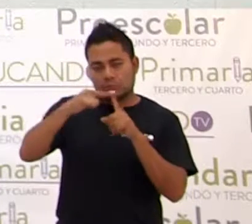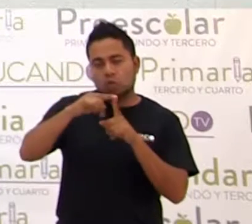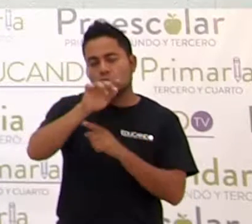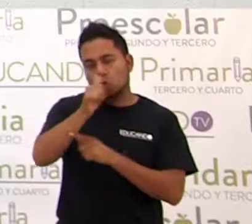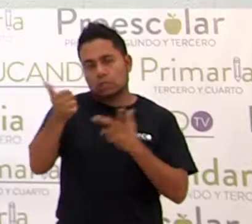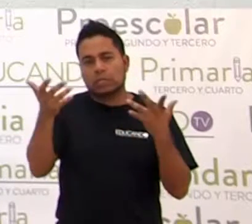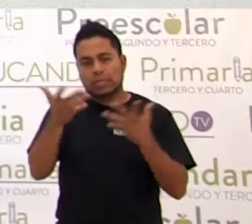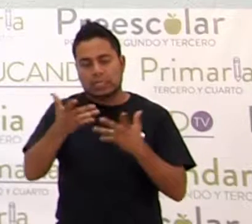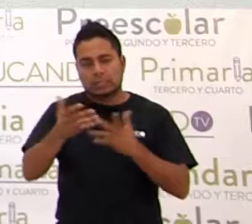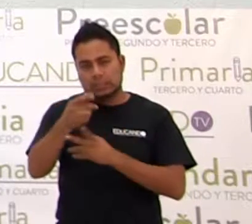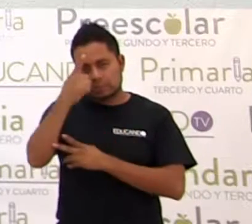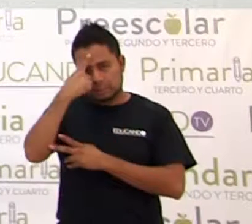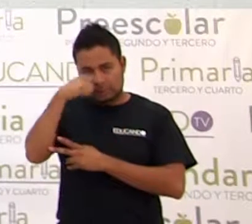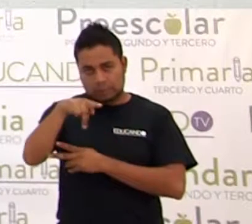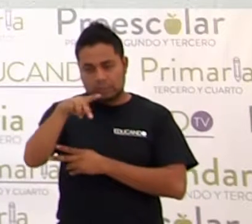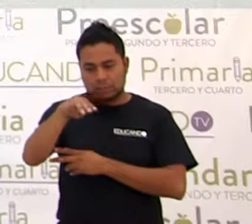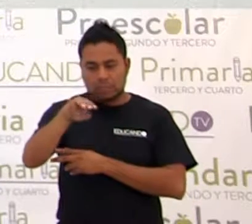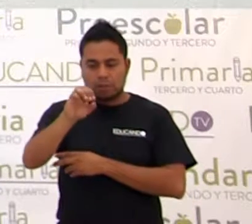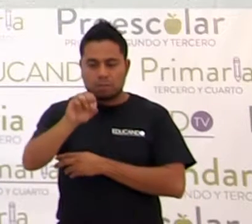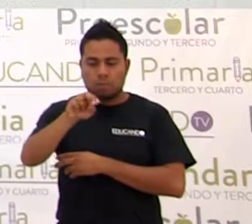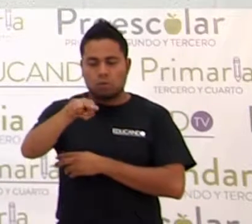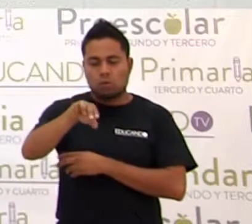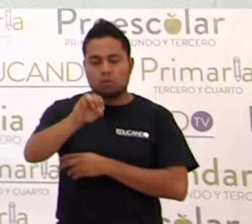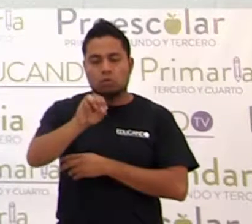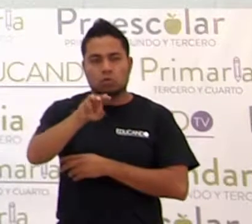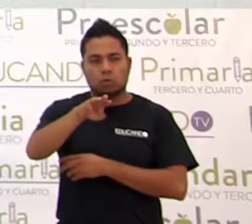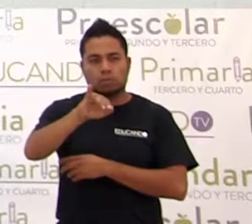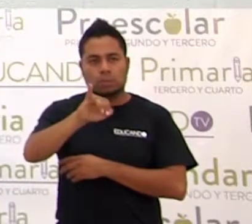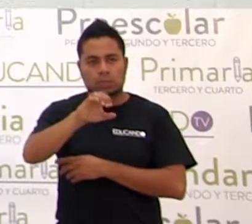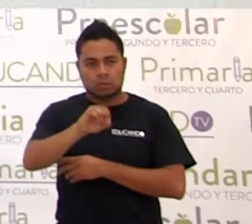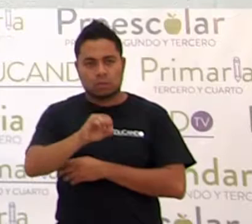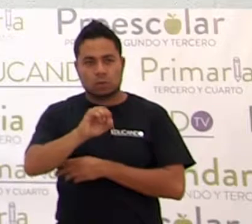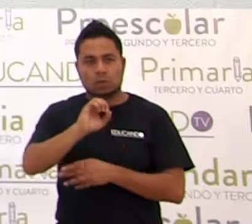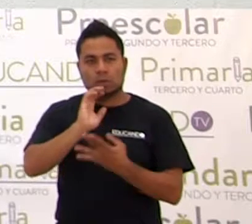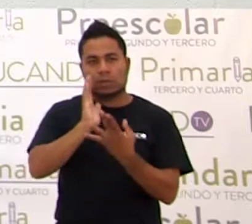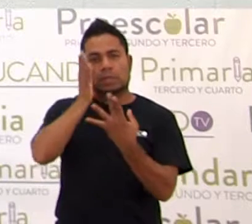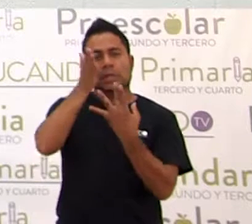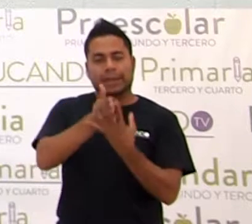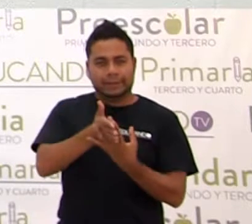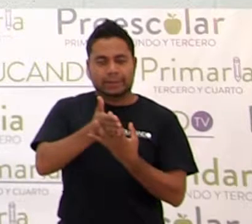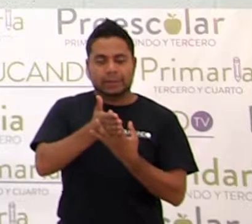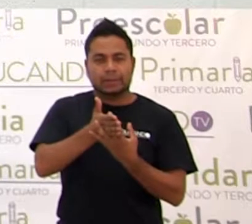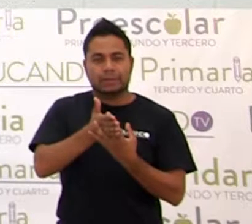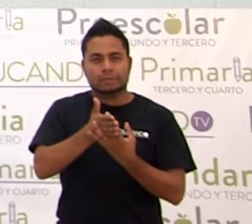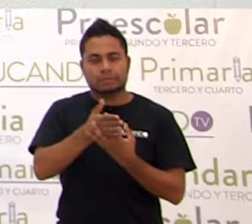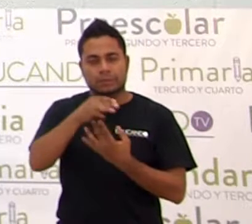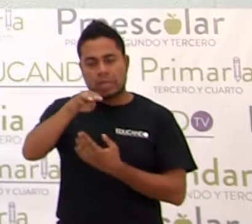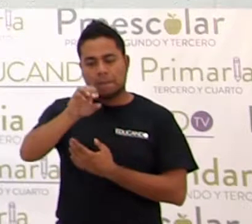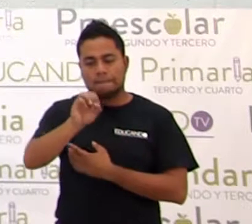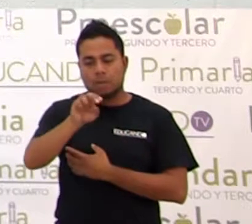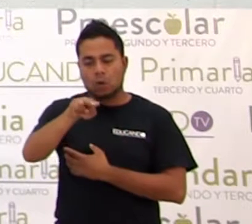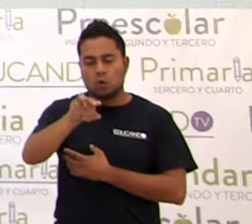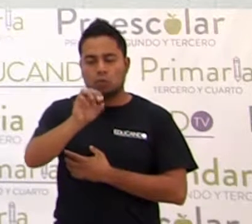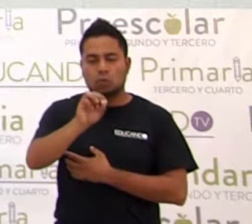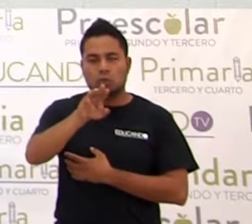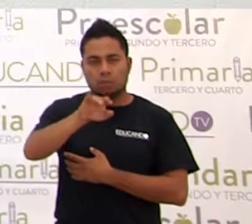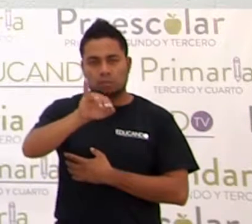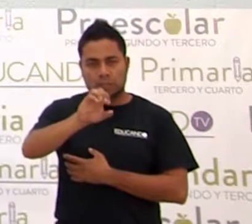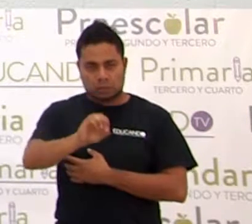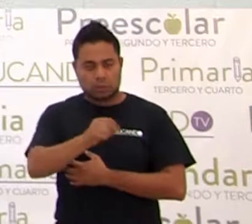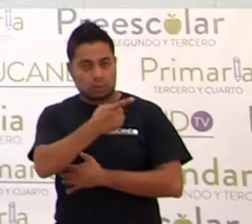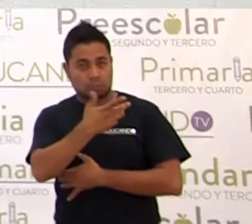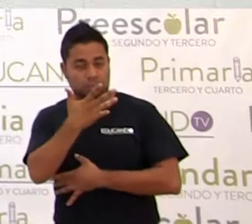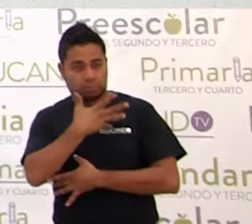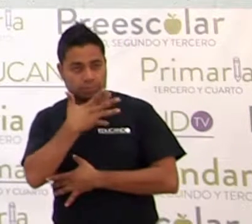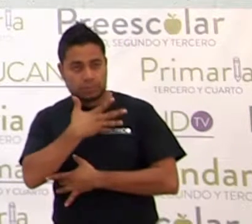división de monomios. Monomio entre monomio. Aquí tenemos